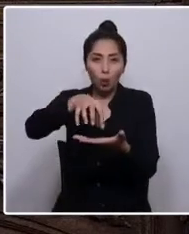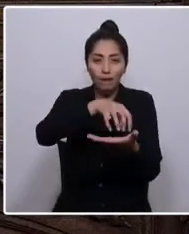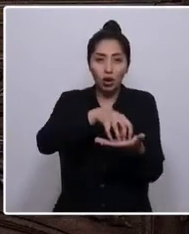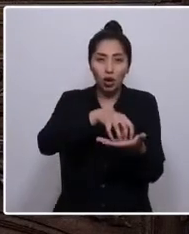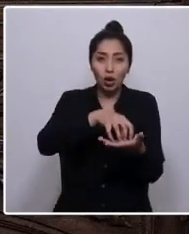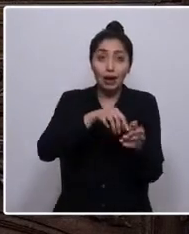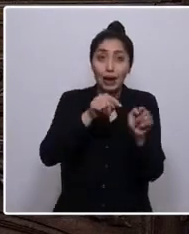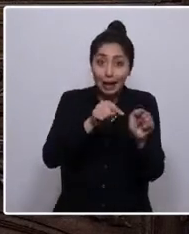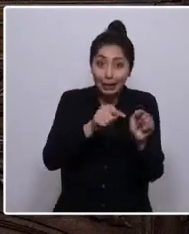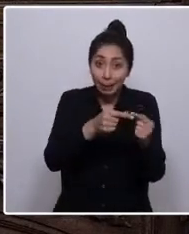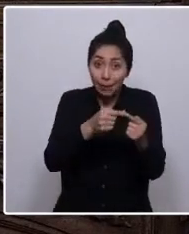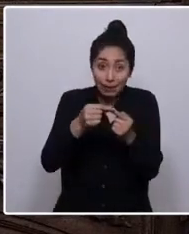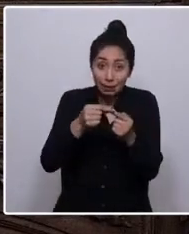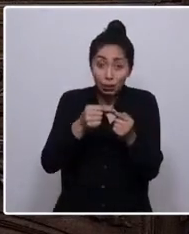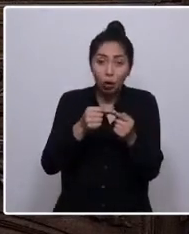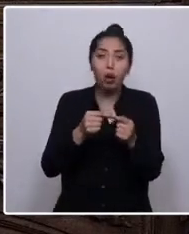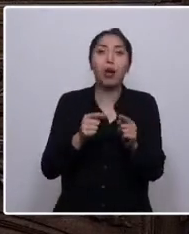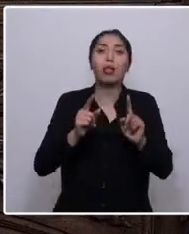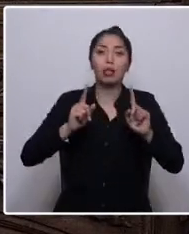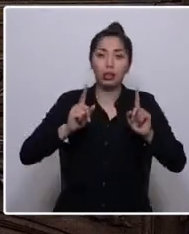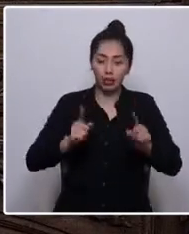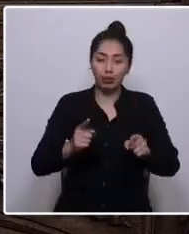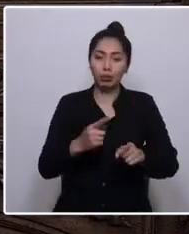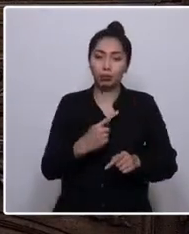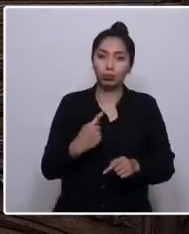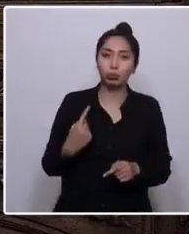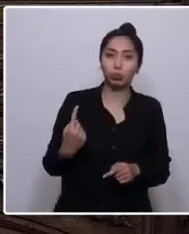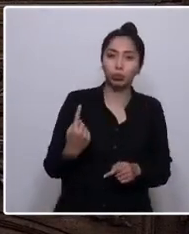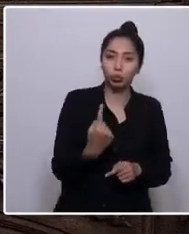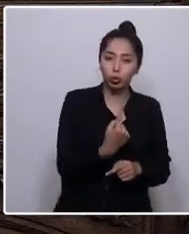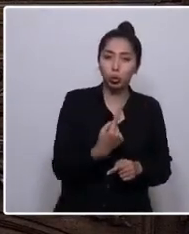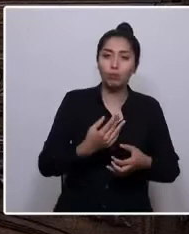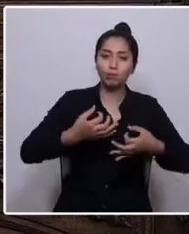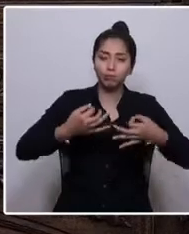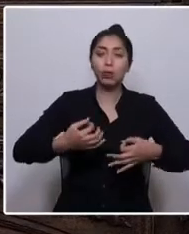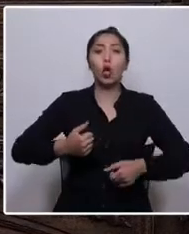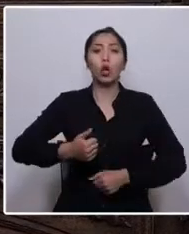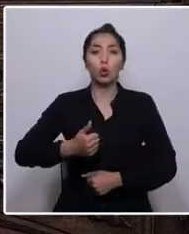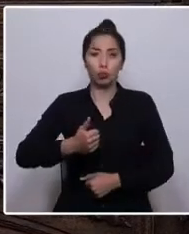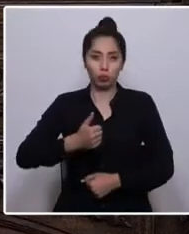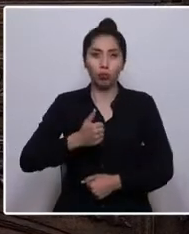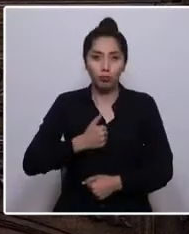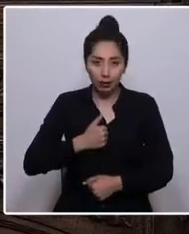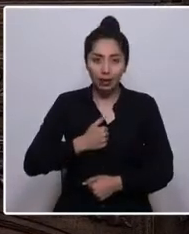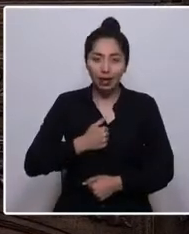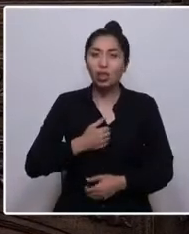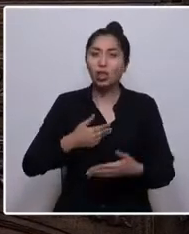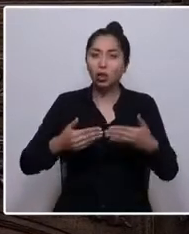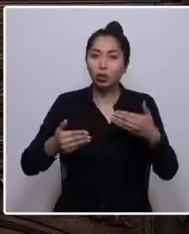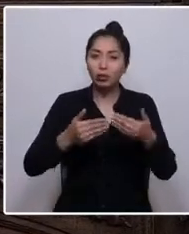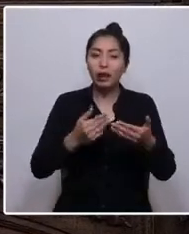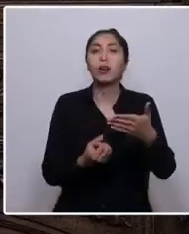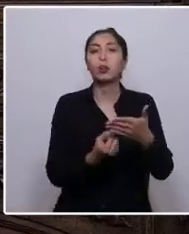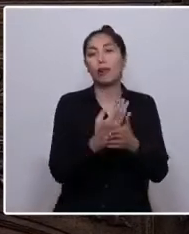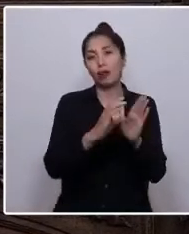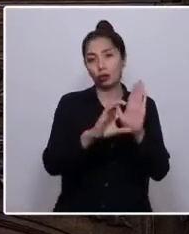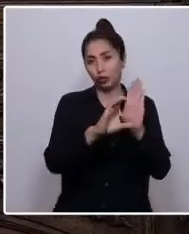el que debemos traducir, concretar en la nueva Constitución